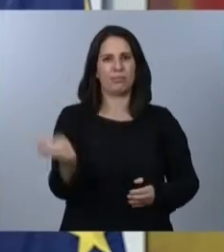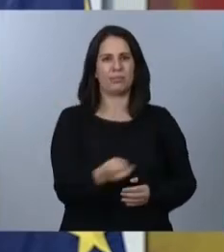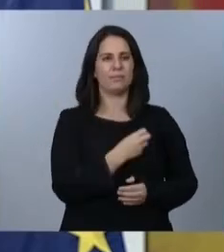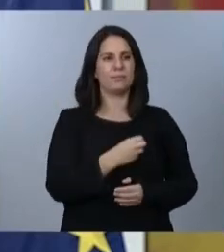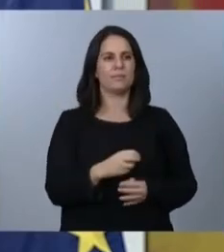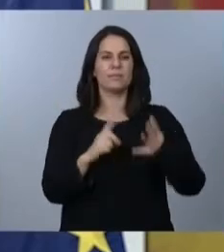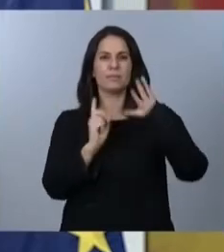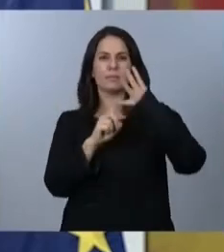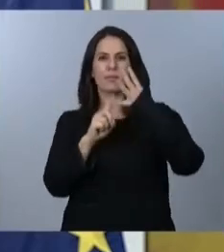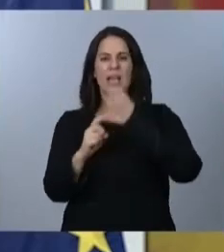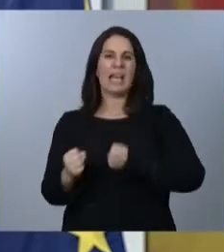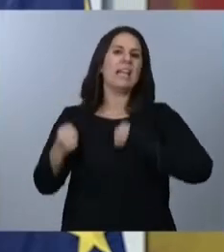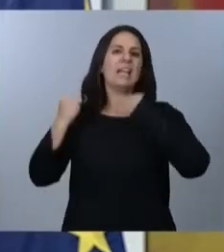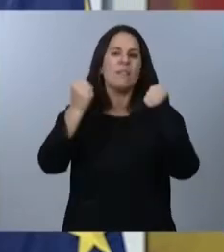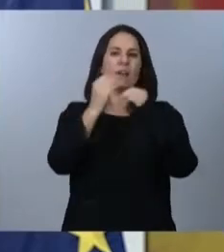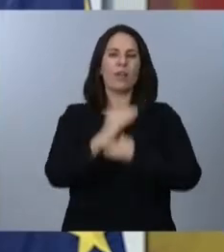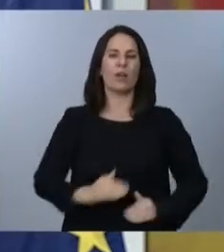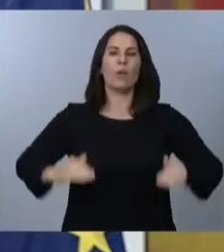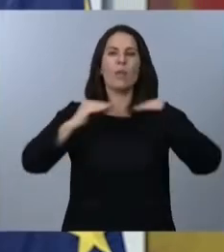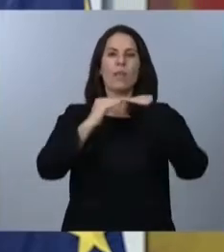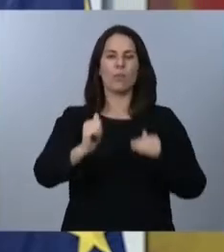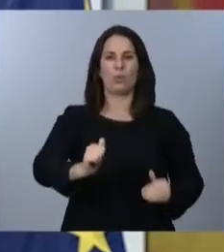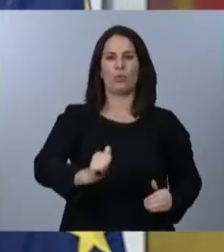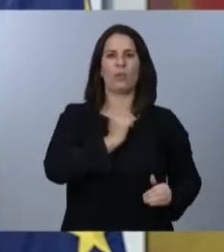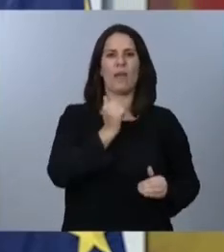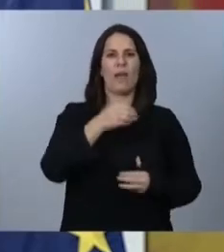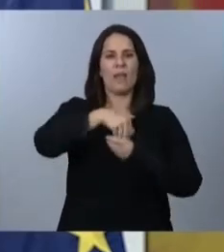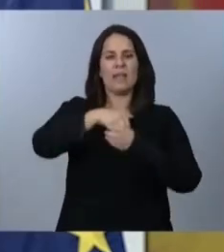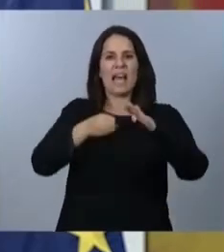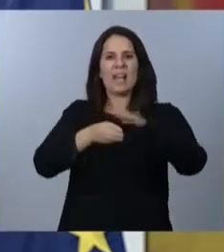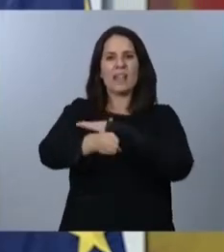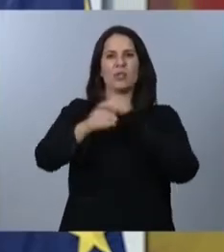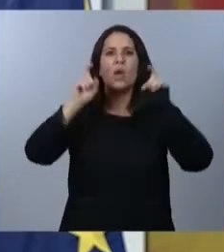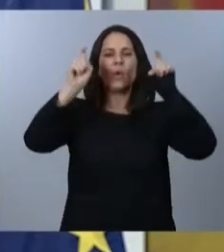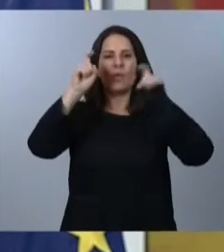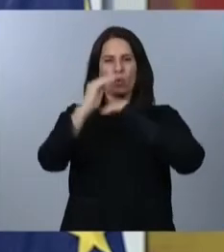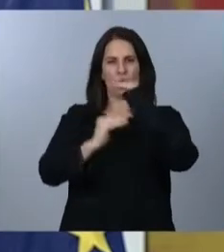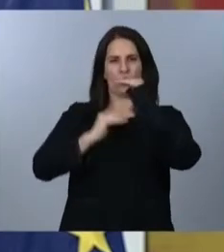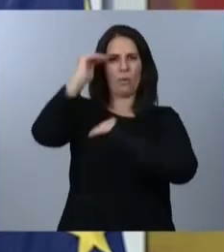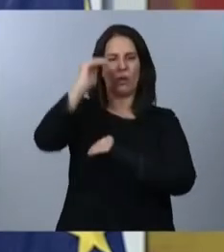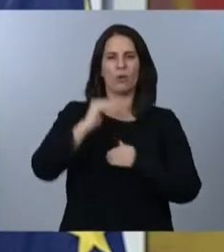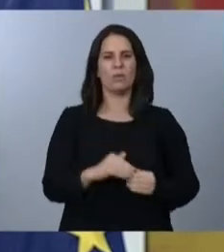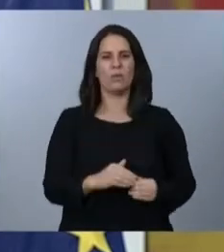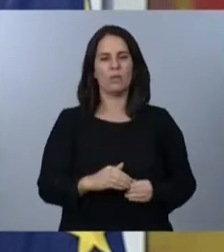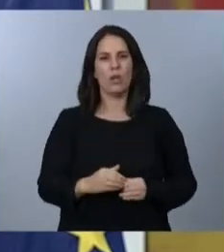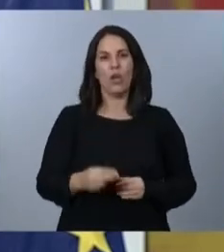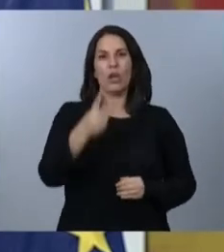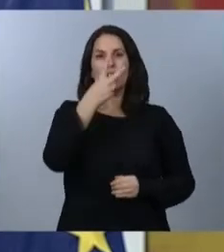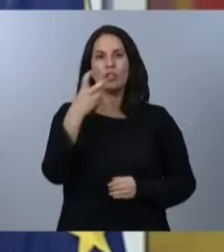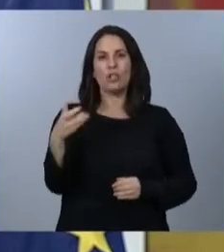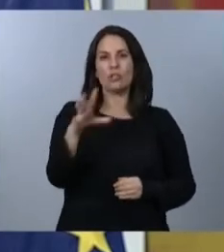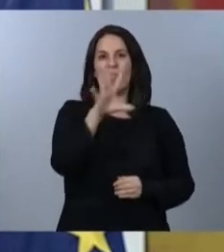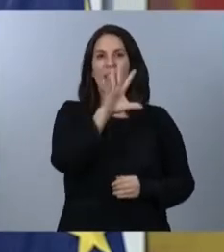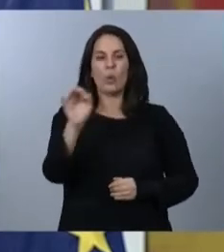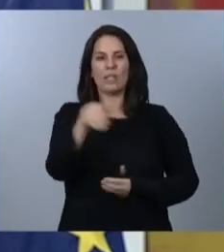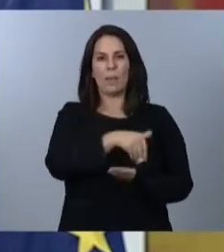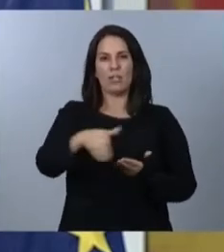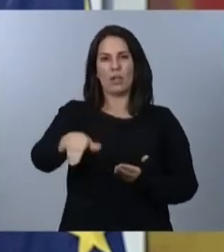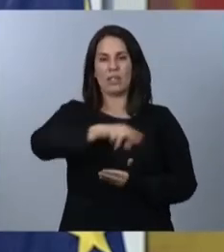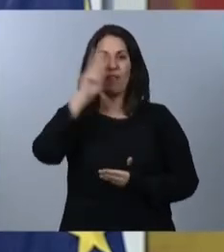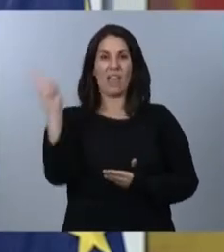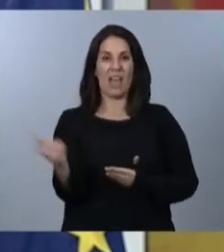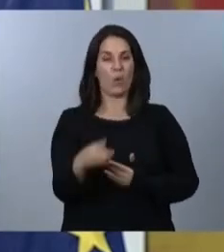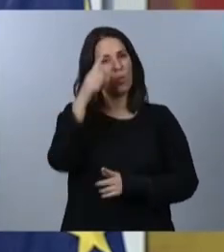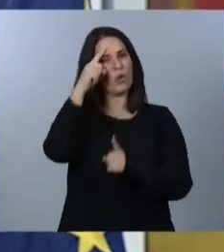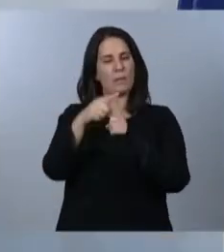refuerzo de la igualdad de oportunidades en el acceso a la educación superior. Más de 250 millones de euros para aumentar las